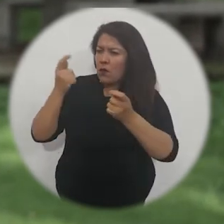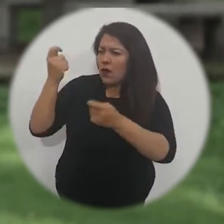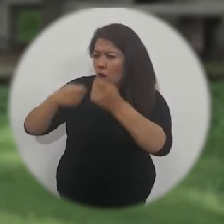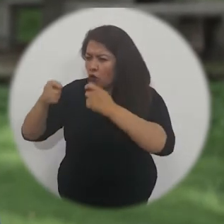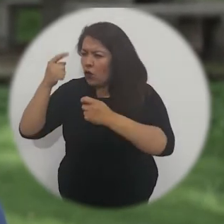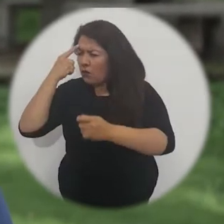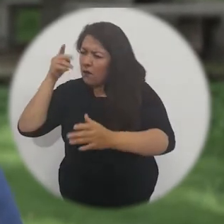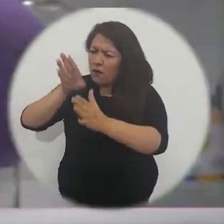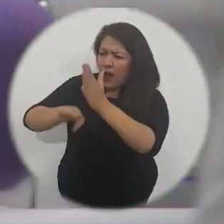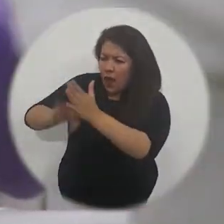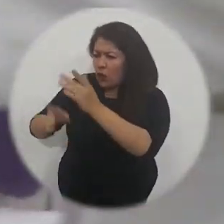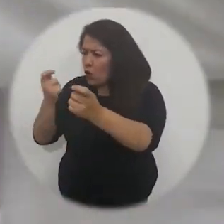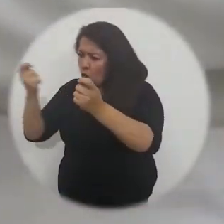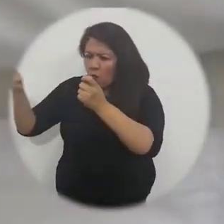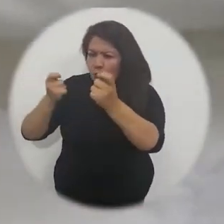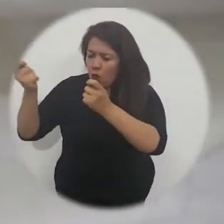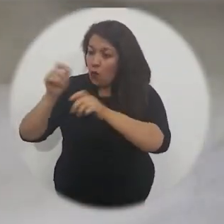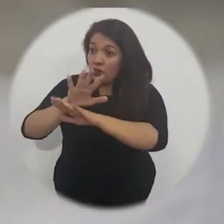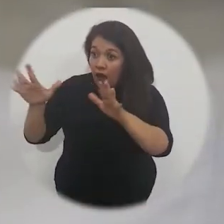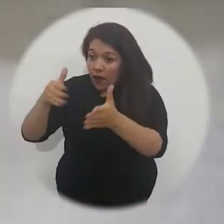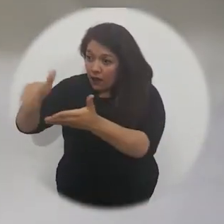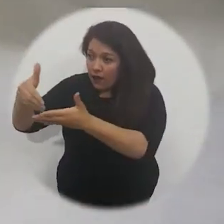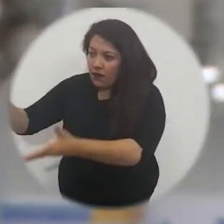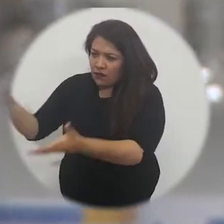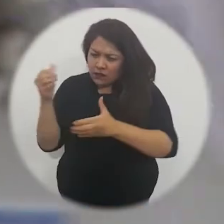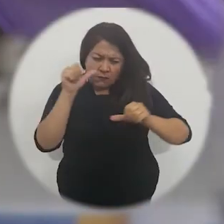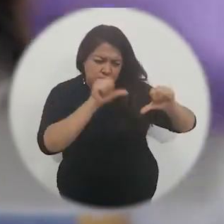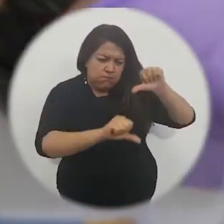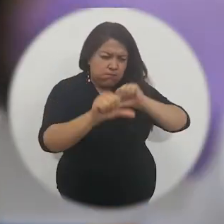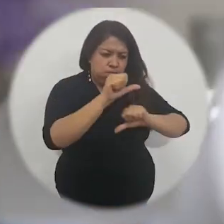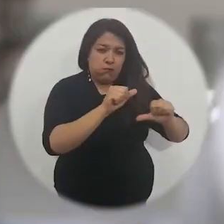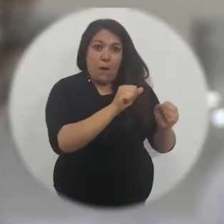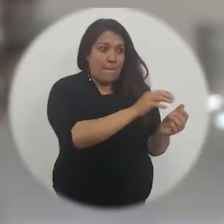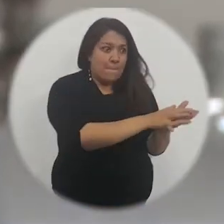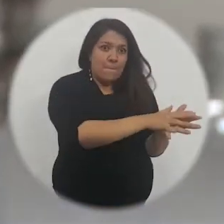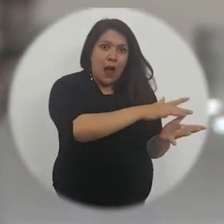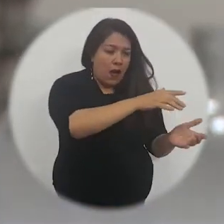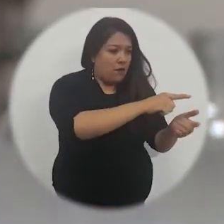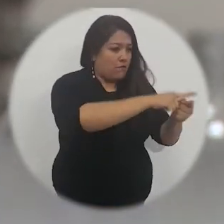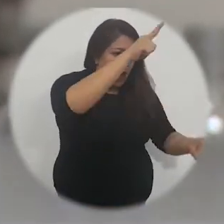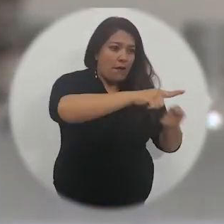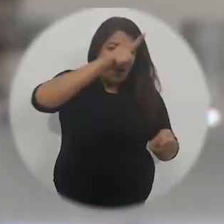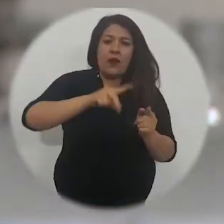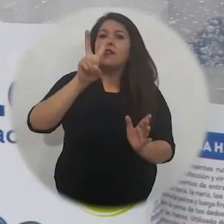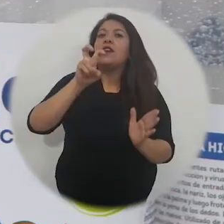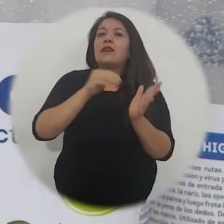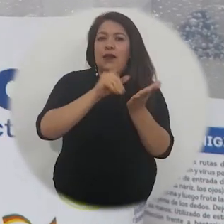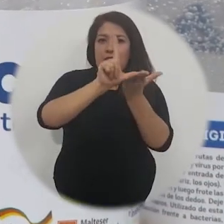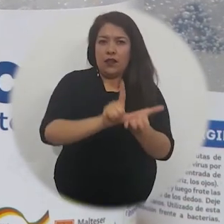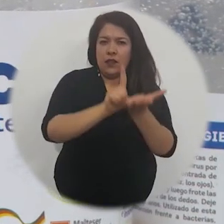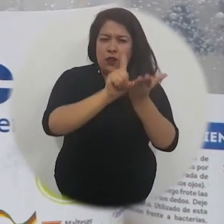adjudicar 5.000 litros, pero dado que hicimos un buen ajuste en precios y productos en el mercado,